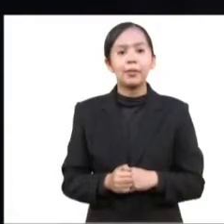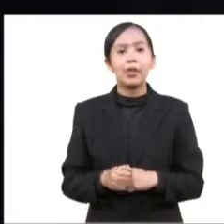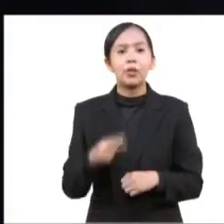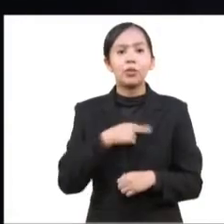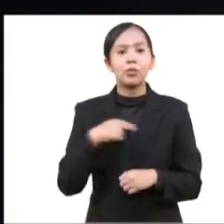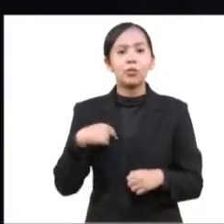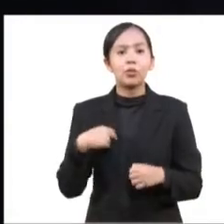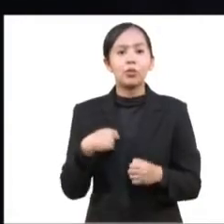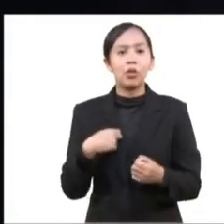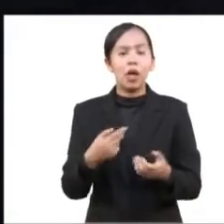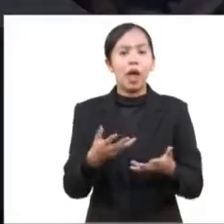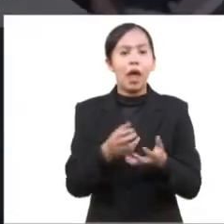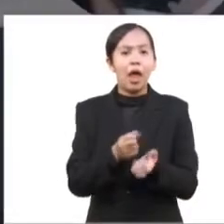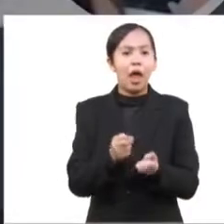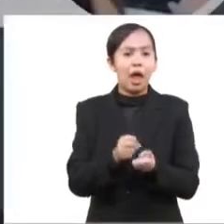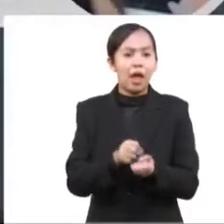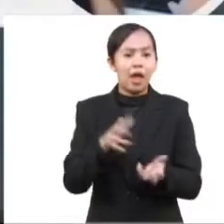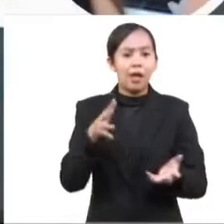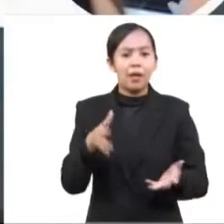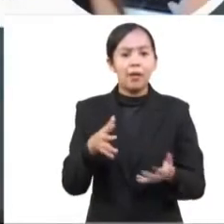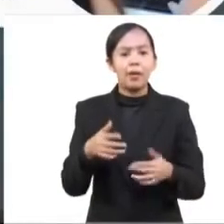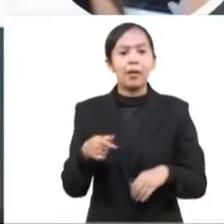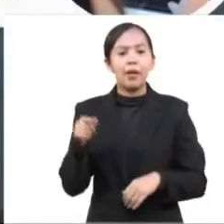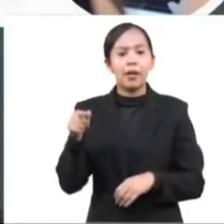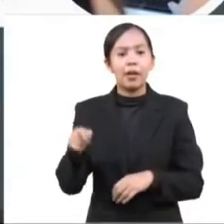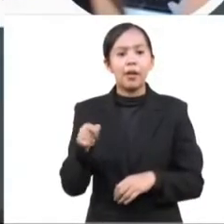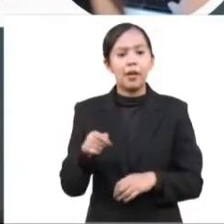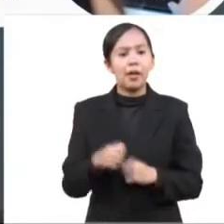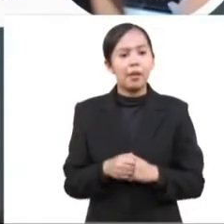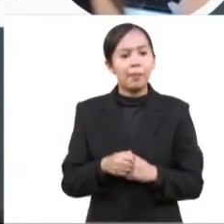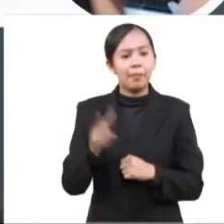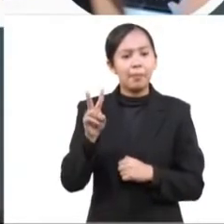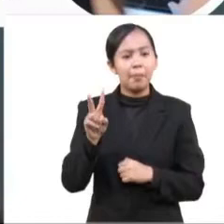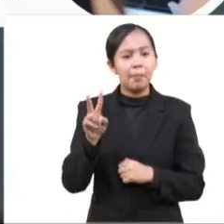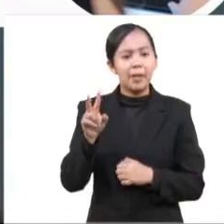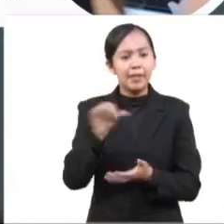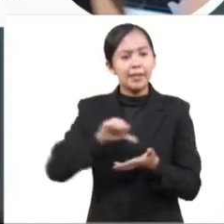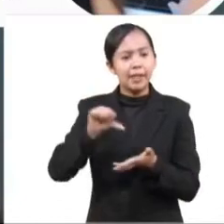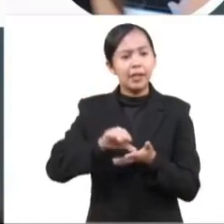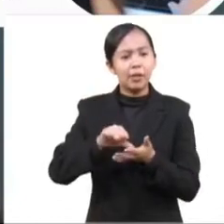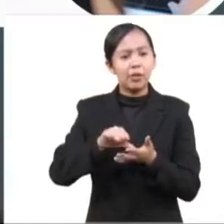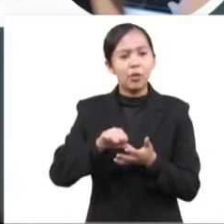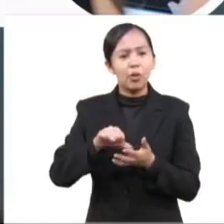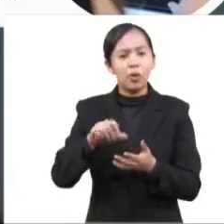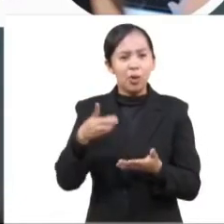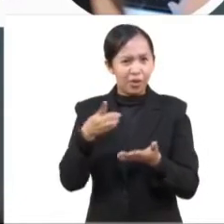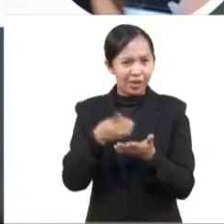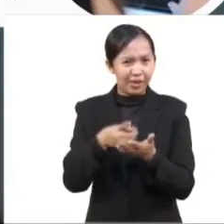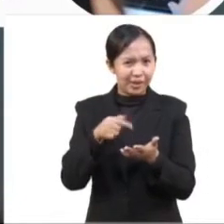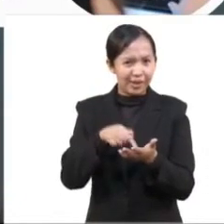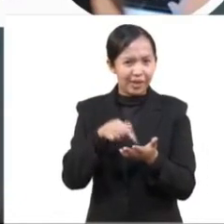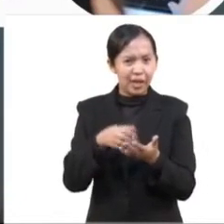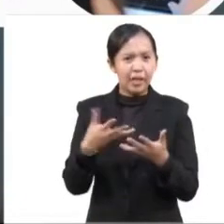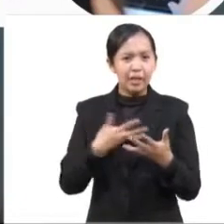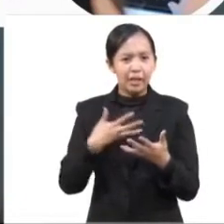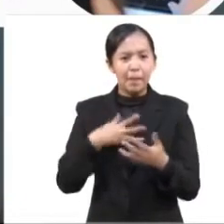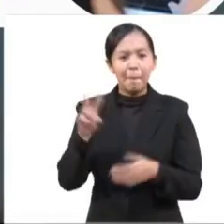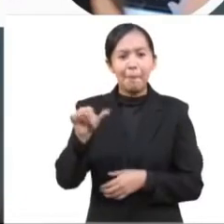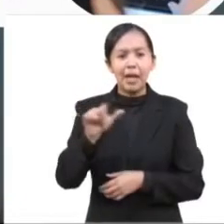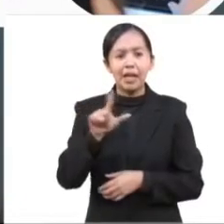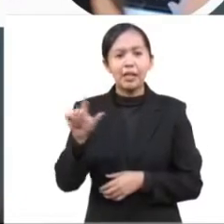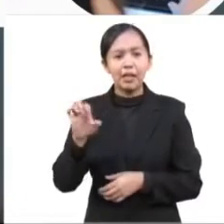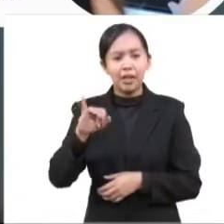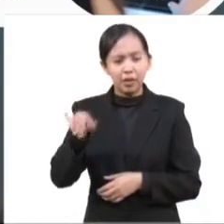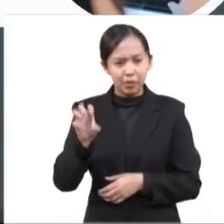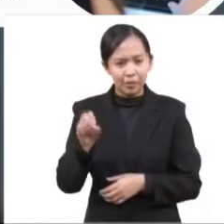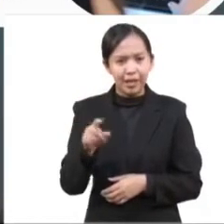creamos el Centro de Innovación Vallejo I, en Vallejo, una, bueno, la zona industrial